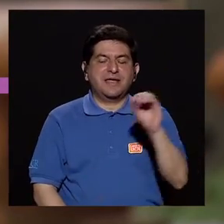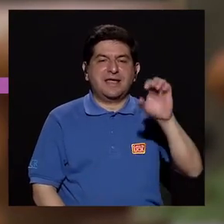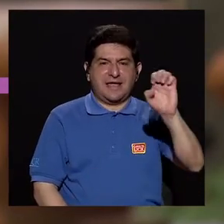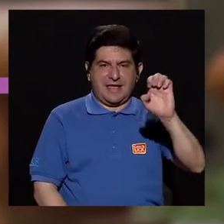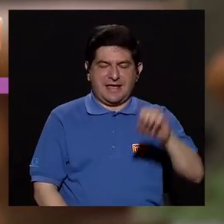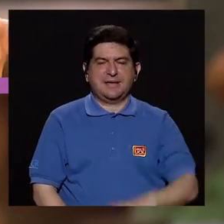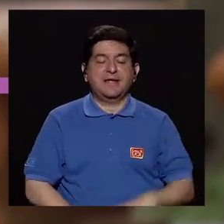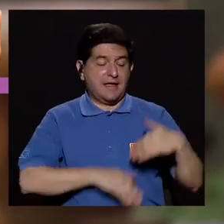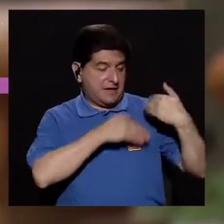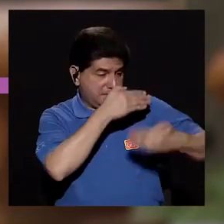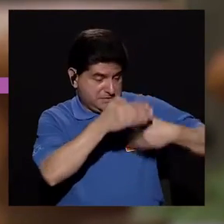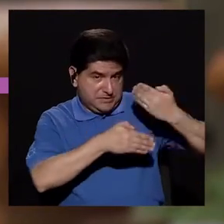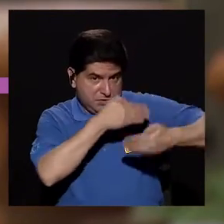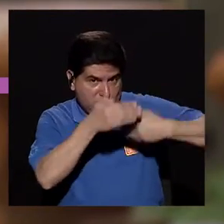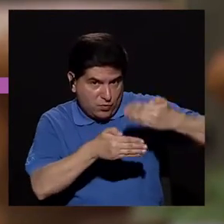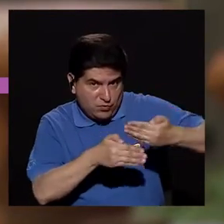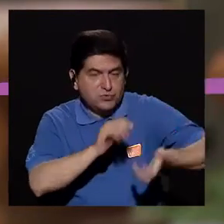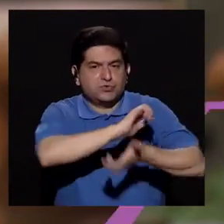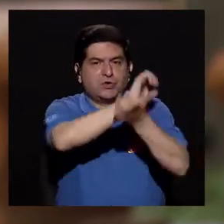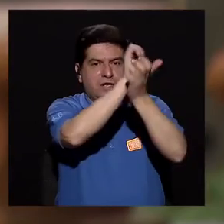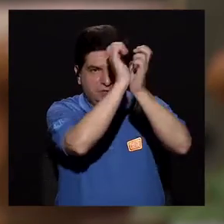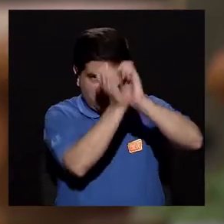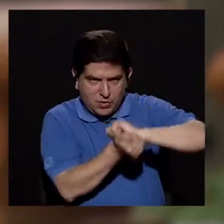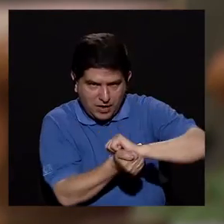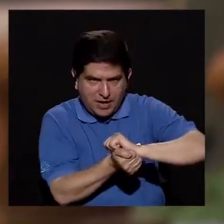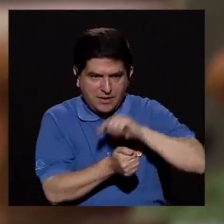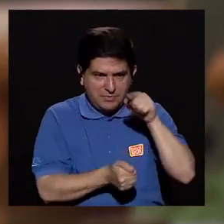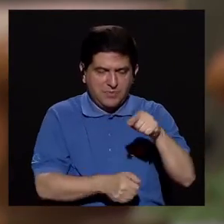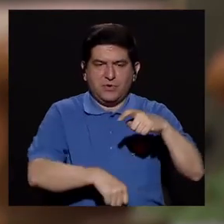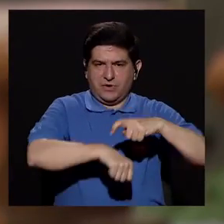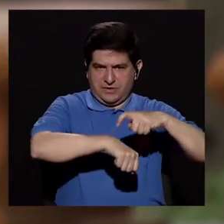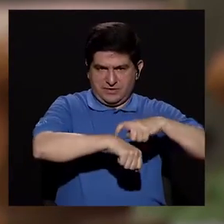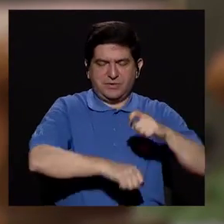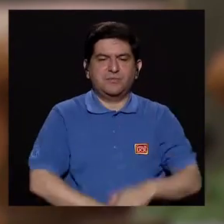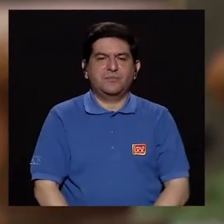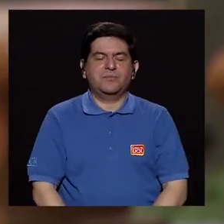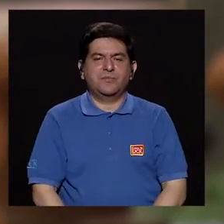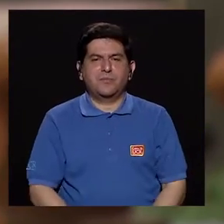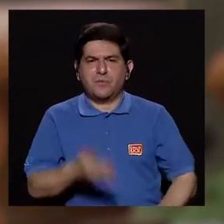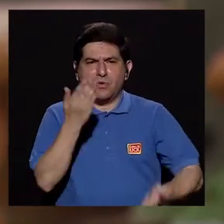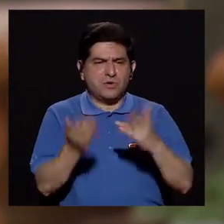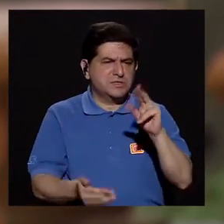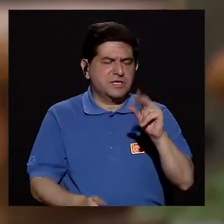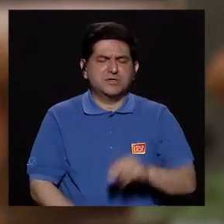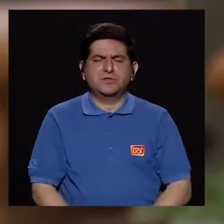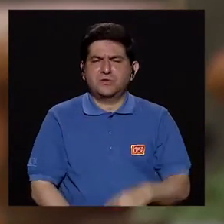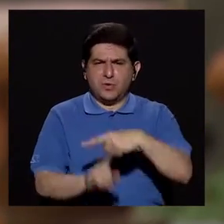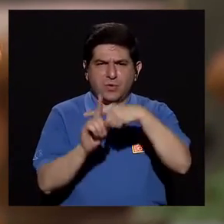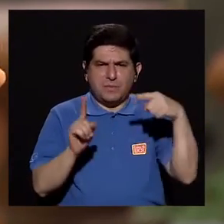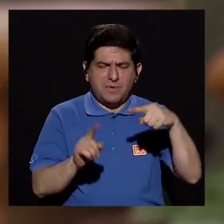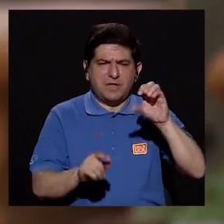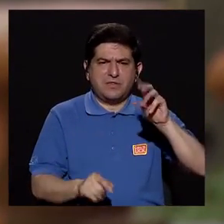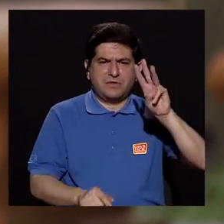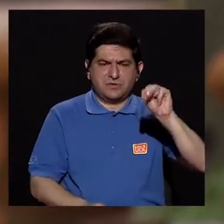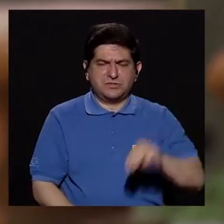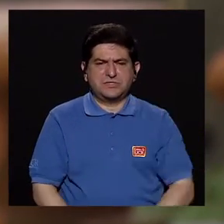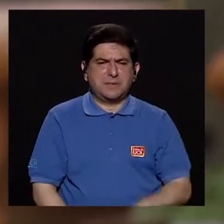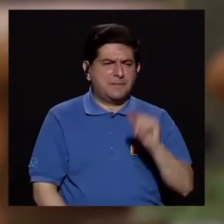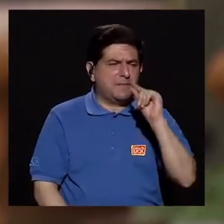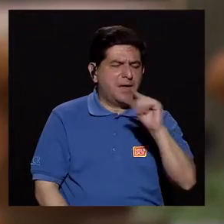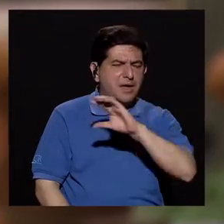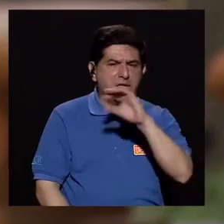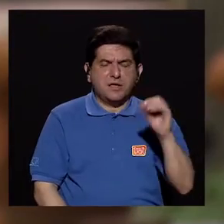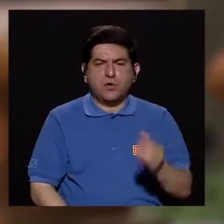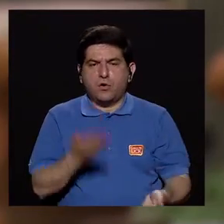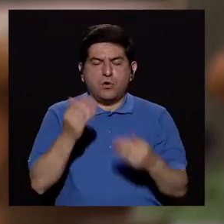La evolución, o sea, el cambio que va a tener en el tiempo ese lunar, aunque no llegue a medio centímetro, si era muy pequeño o no